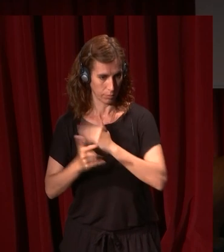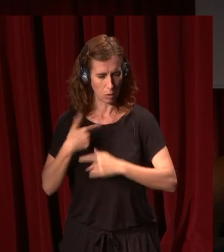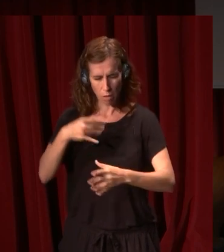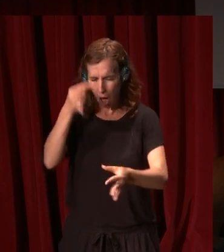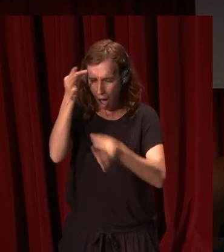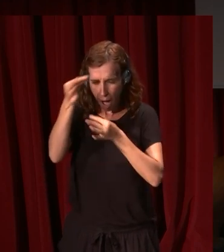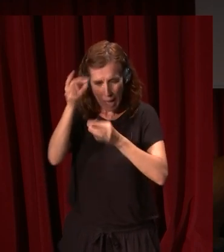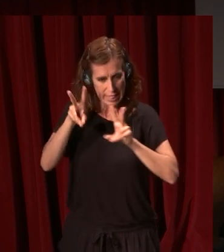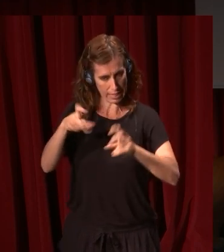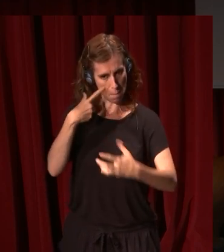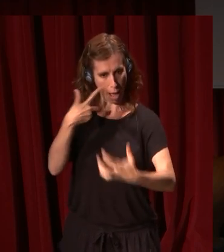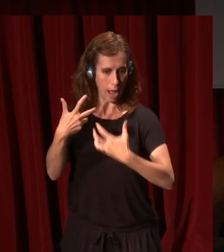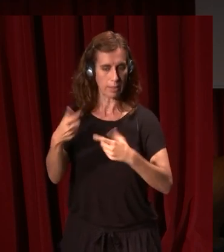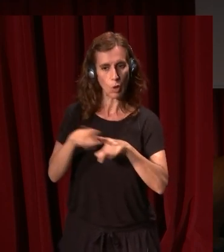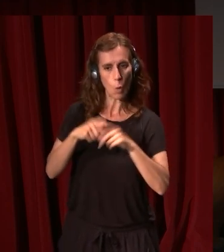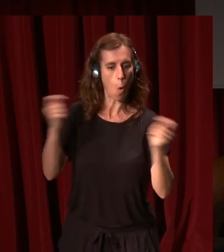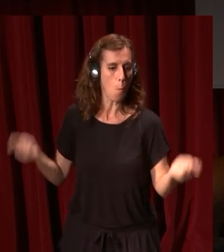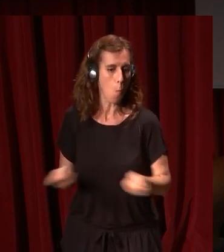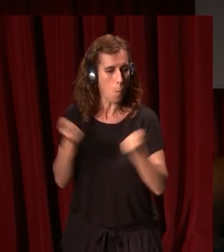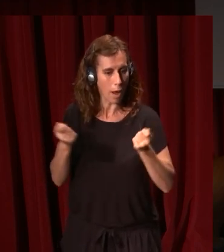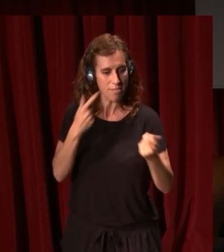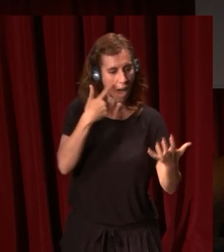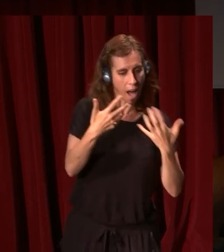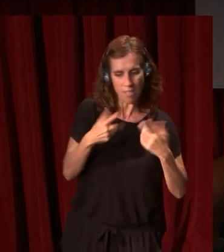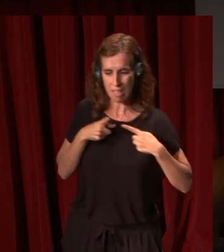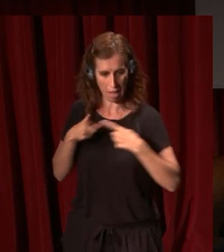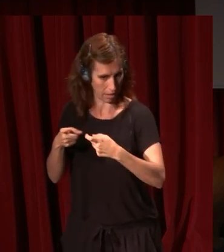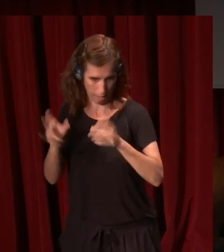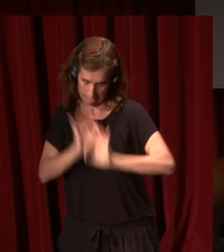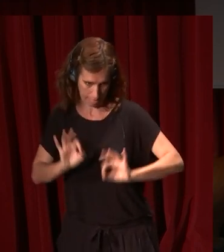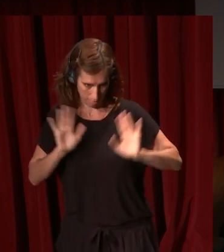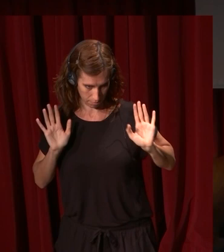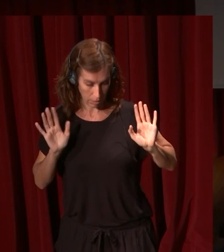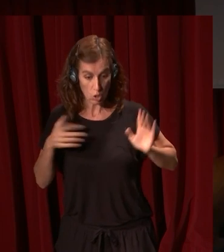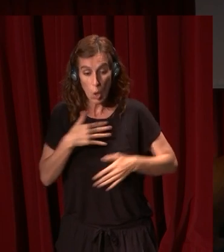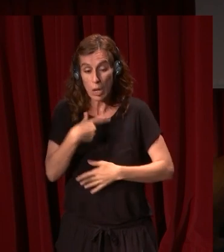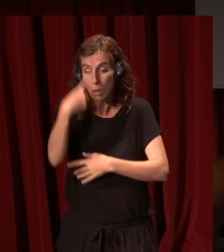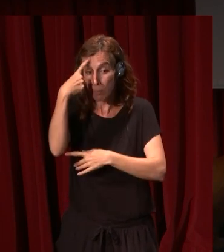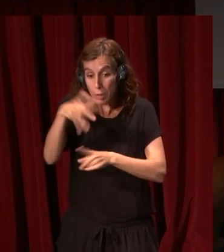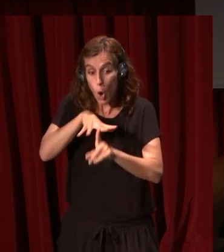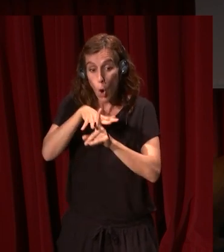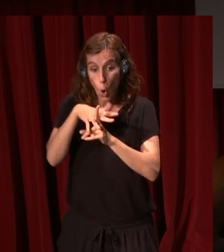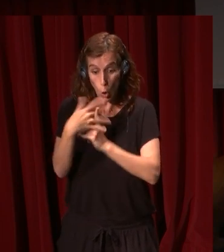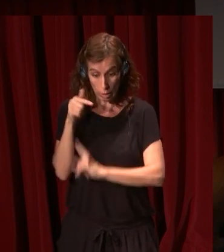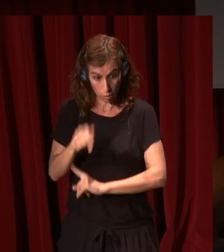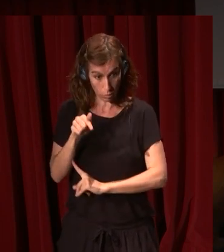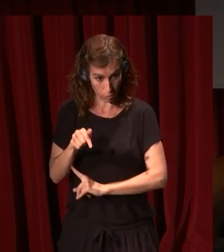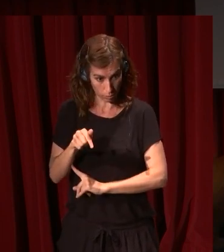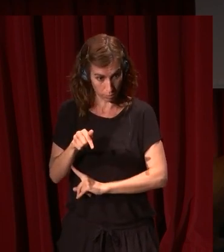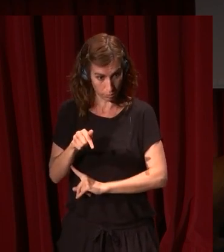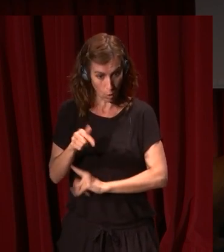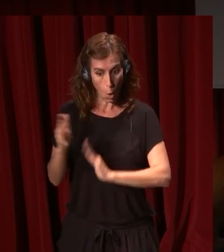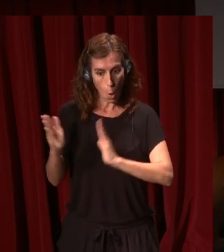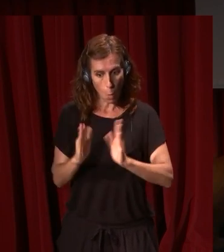demasiado en el tema de arte como propaganda y arte y guerra, aunque sí quiero recordaros que en ese contexto y con esa intención